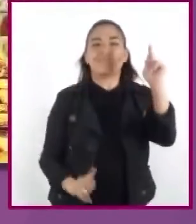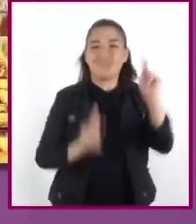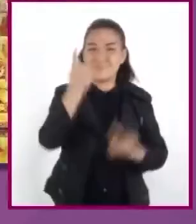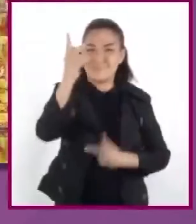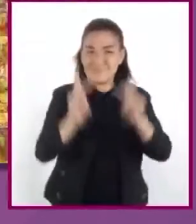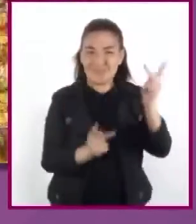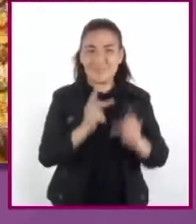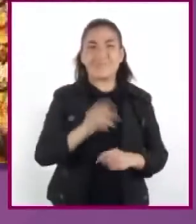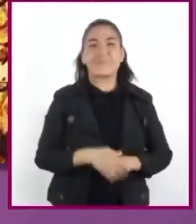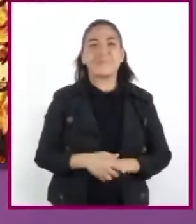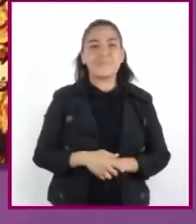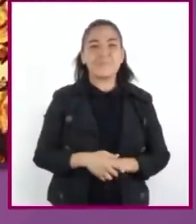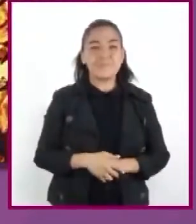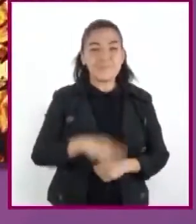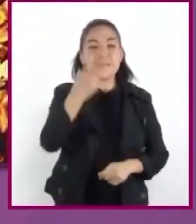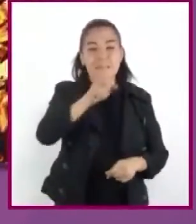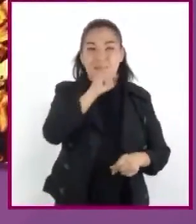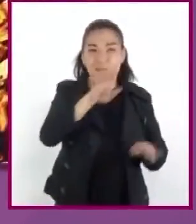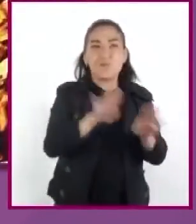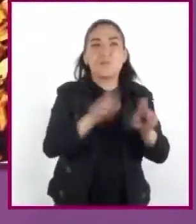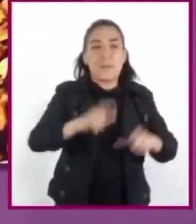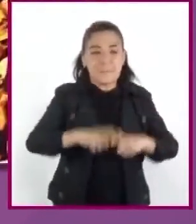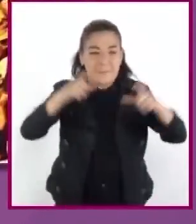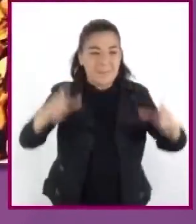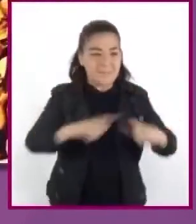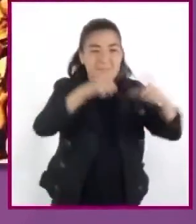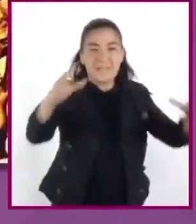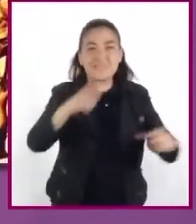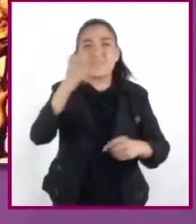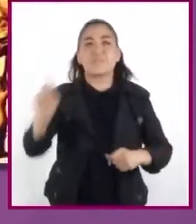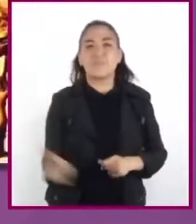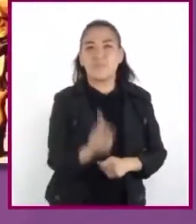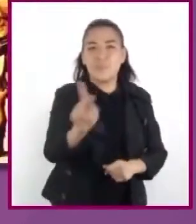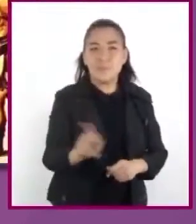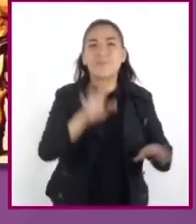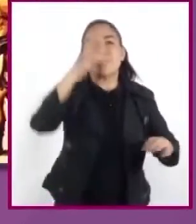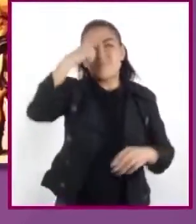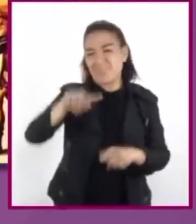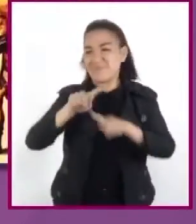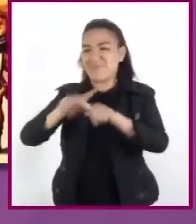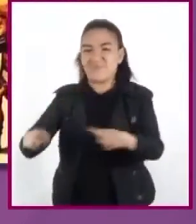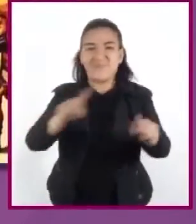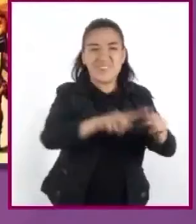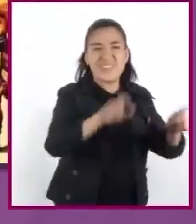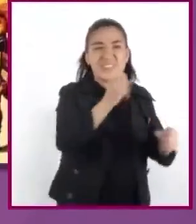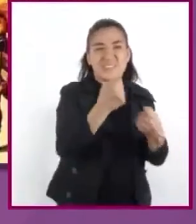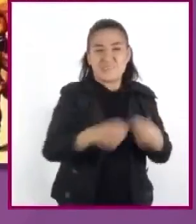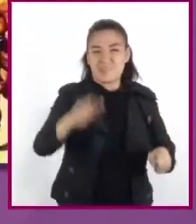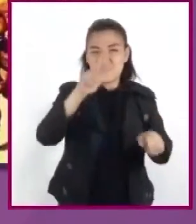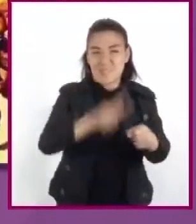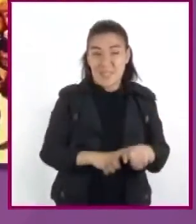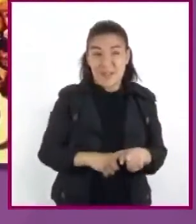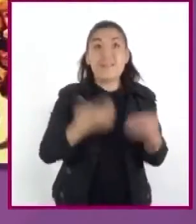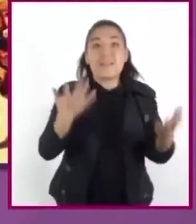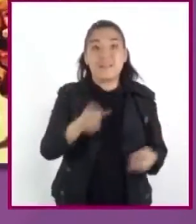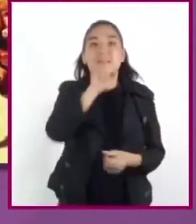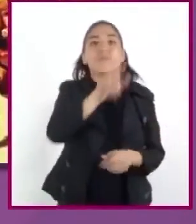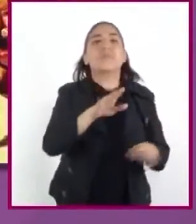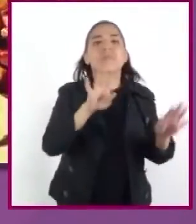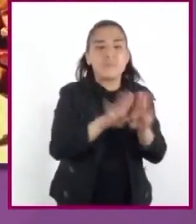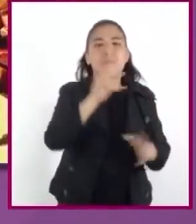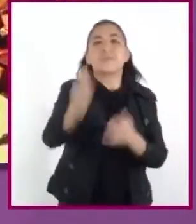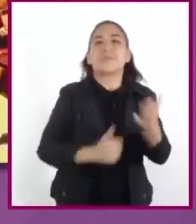Se consolidaron aldeas y pueblos con diferenciación social, y posteriormente se desarrollaron